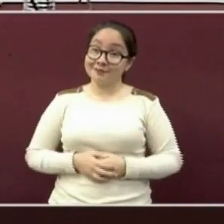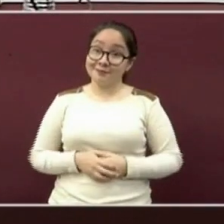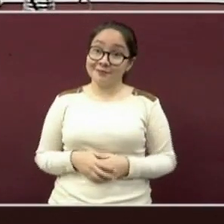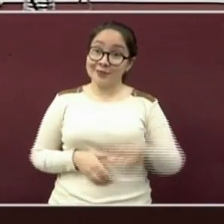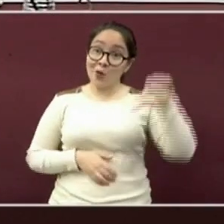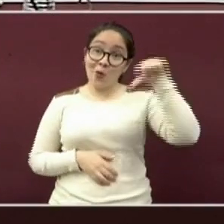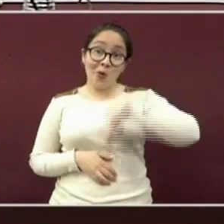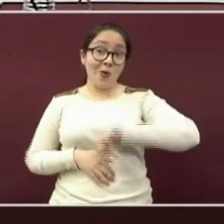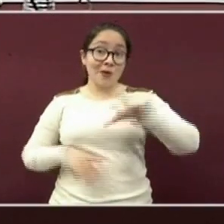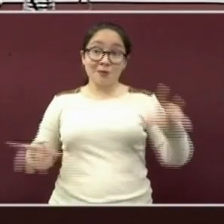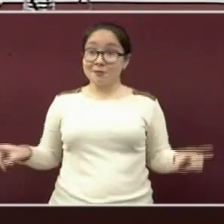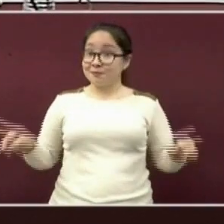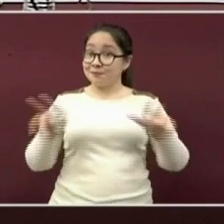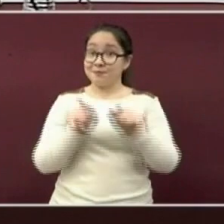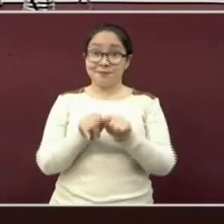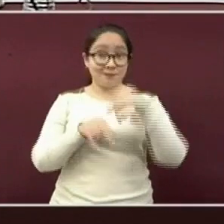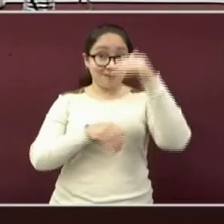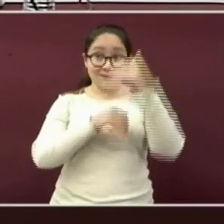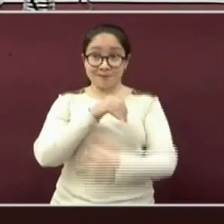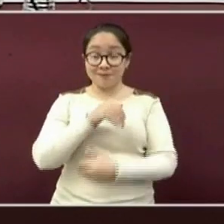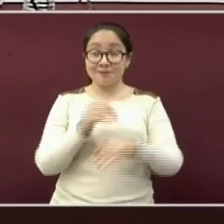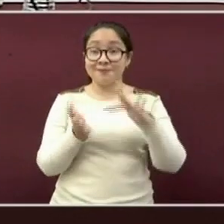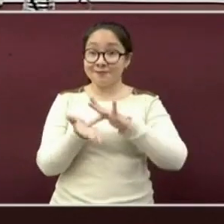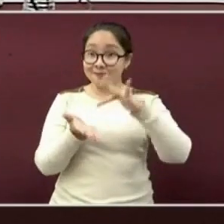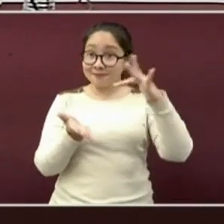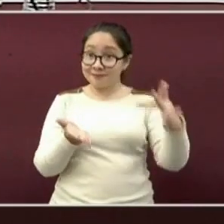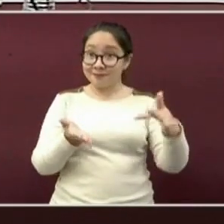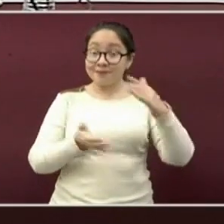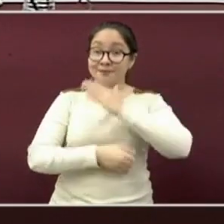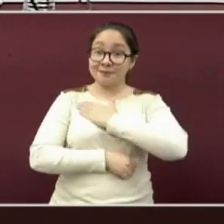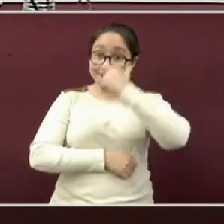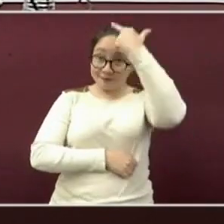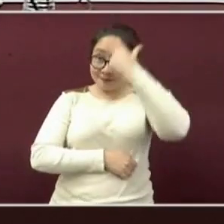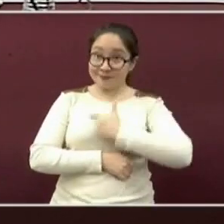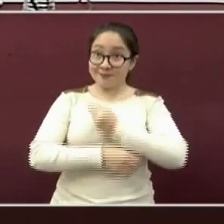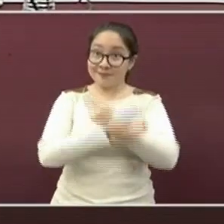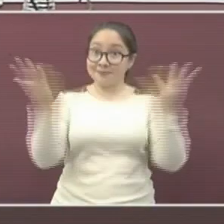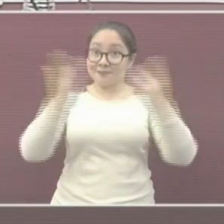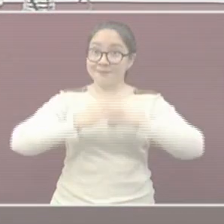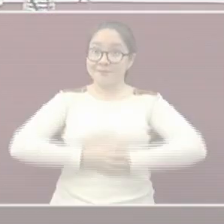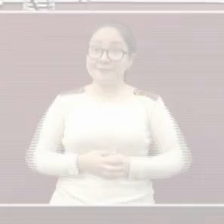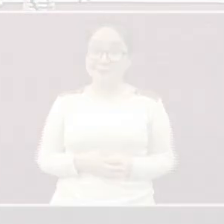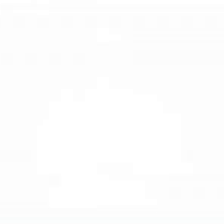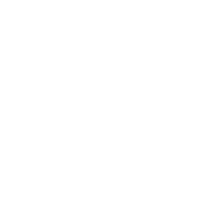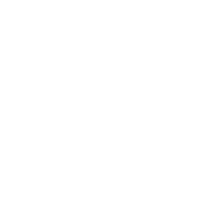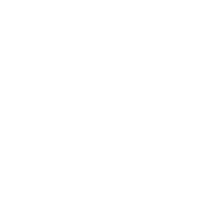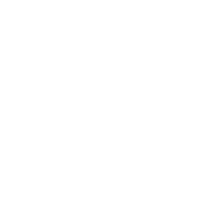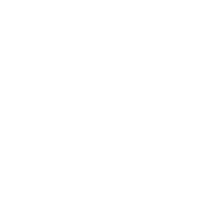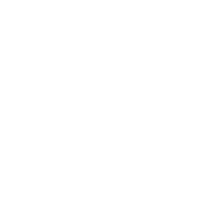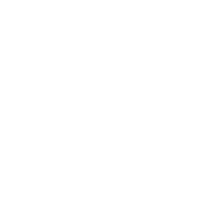es todo. Les damos las gracias y que tengan muy buenas noches.